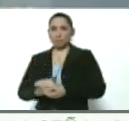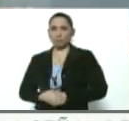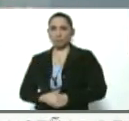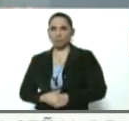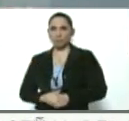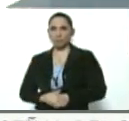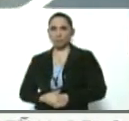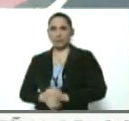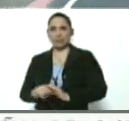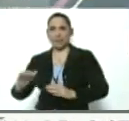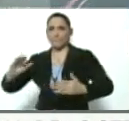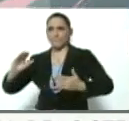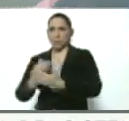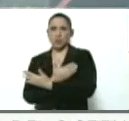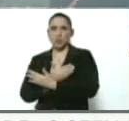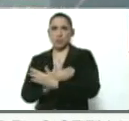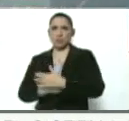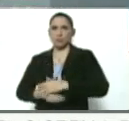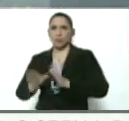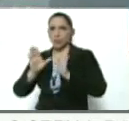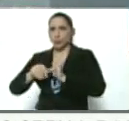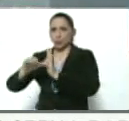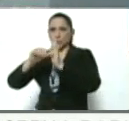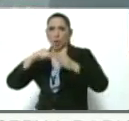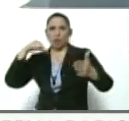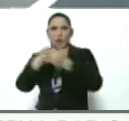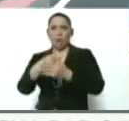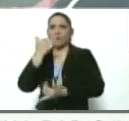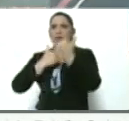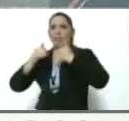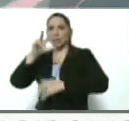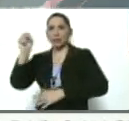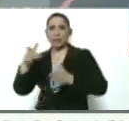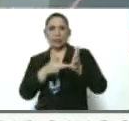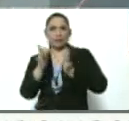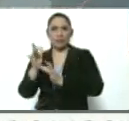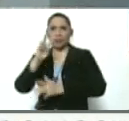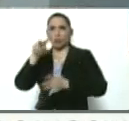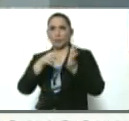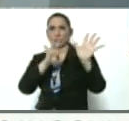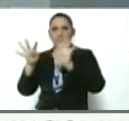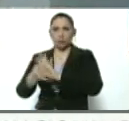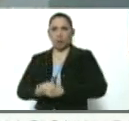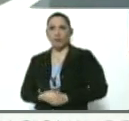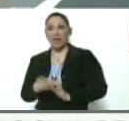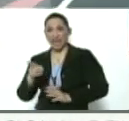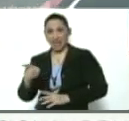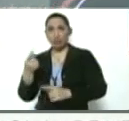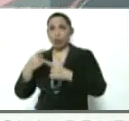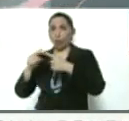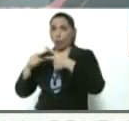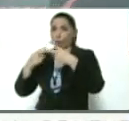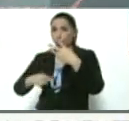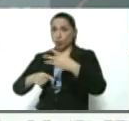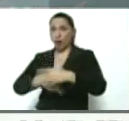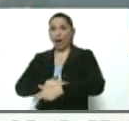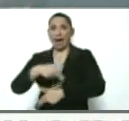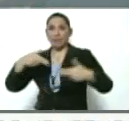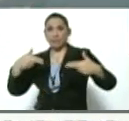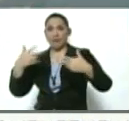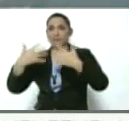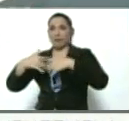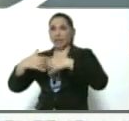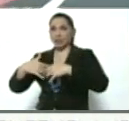habían sido sustraídas en el golpe fracasado del 30 de abril del 2019 y estas otras son armas de fabricación